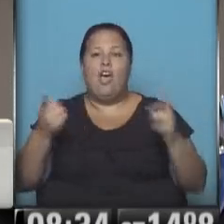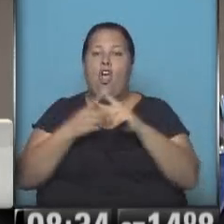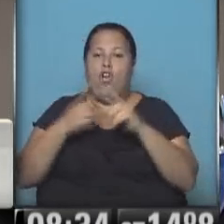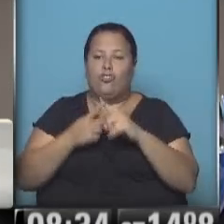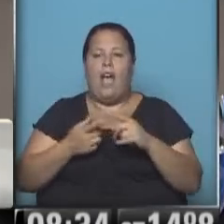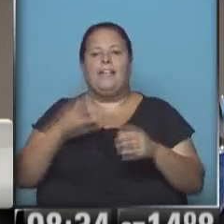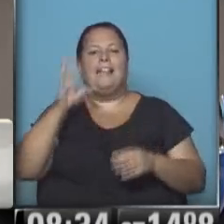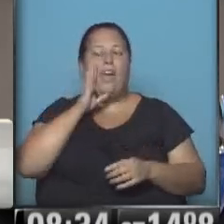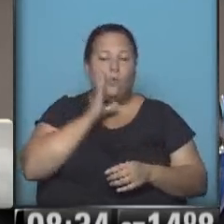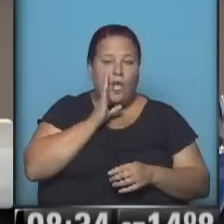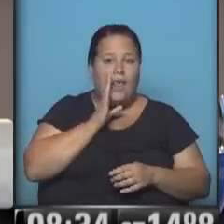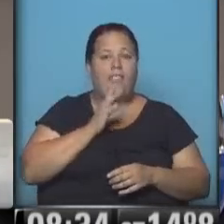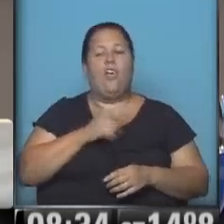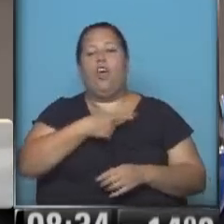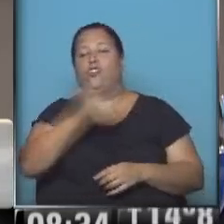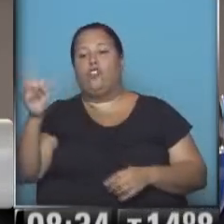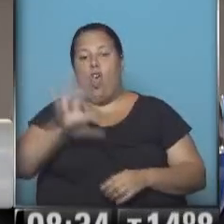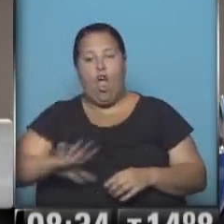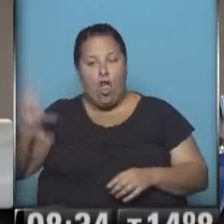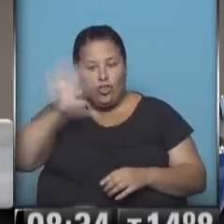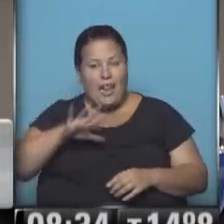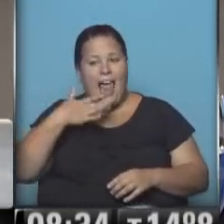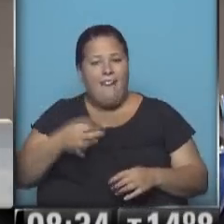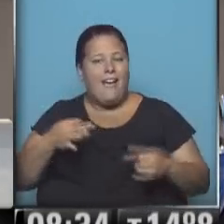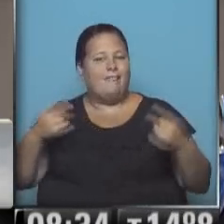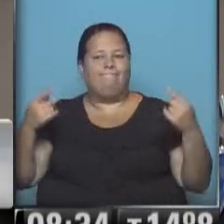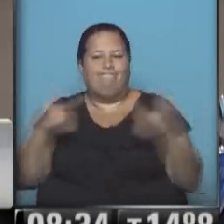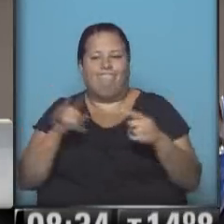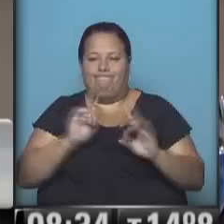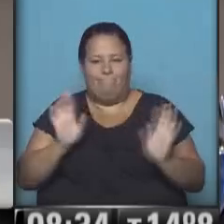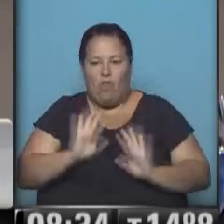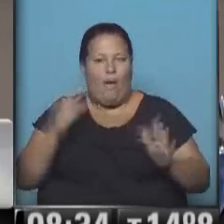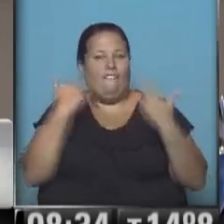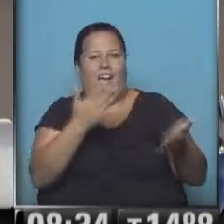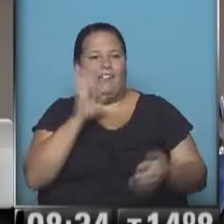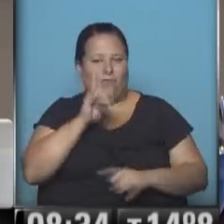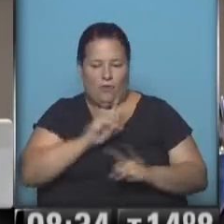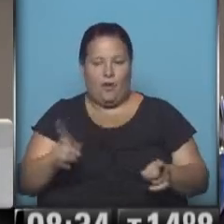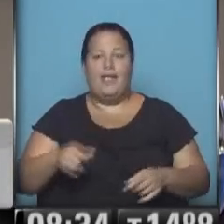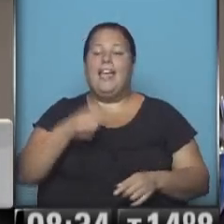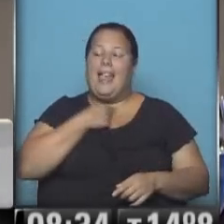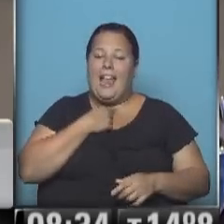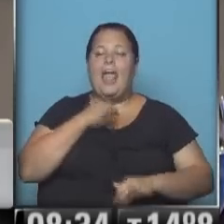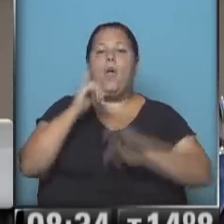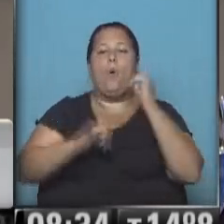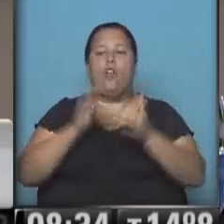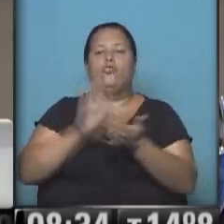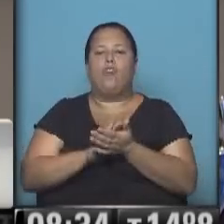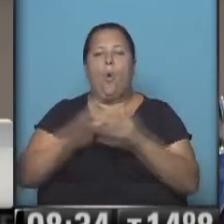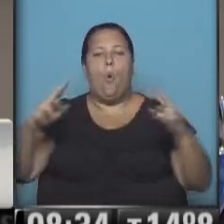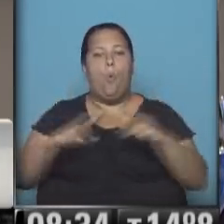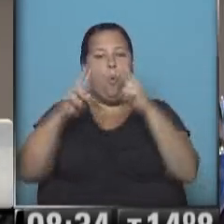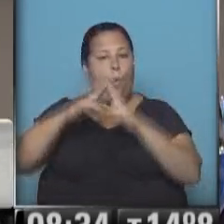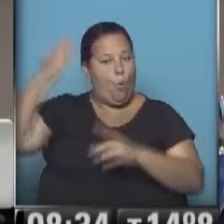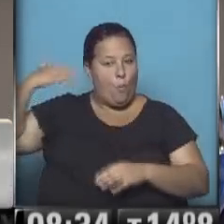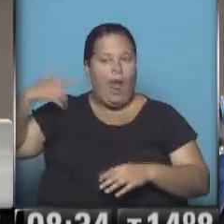de fuerzas entre Estados Unidos y el resto del continente realmente no da a favor de Estados Unidos. Si querés vamos a repasar un poquito las cumbres